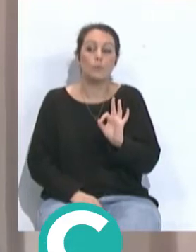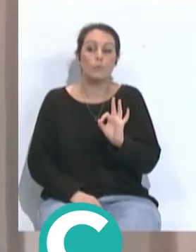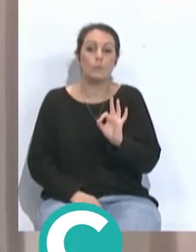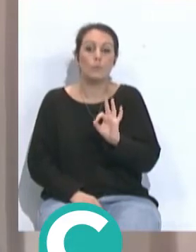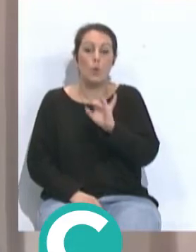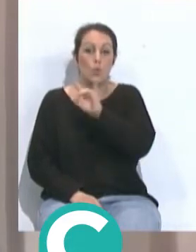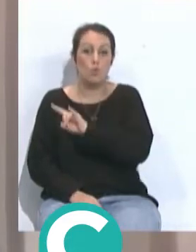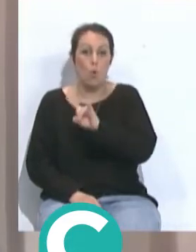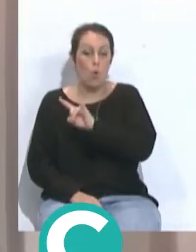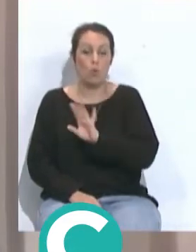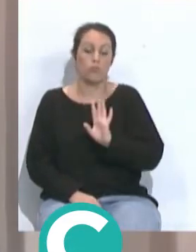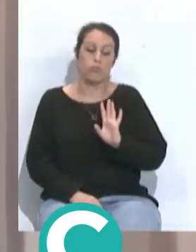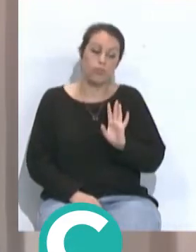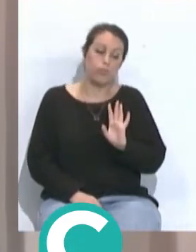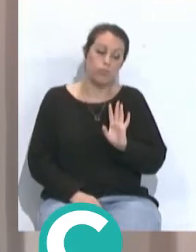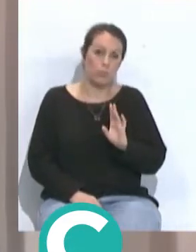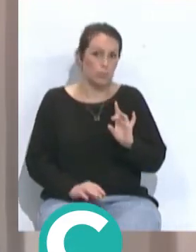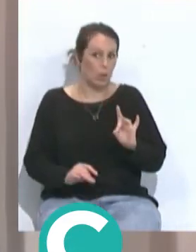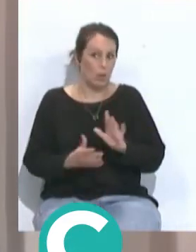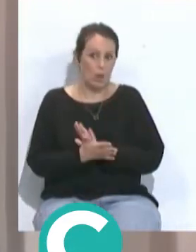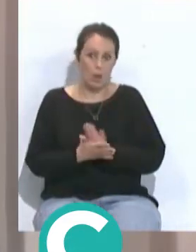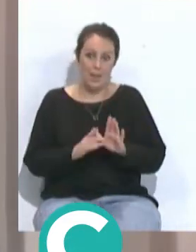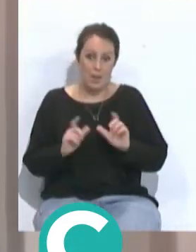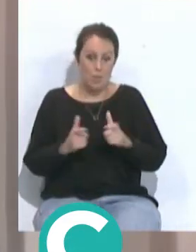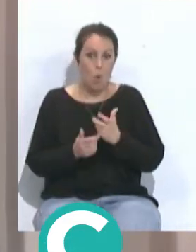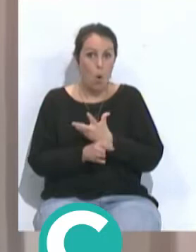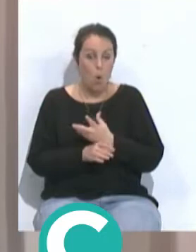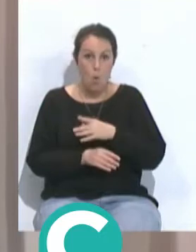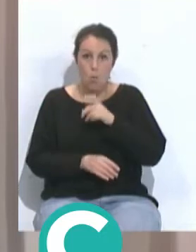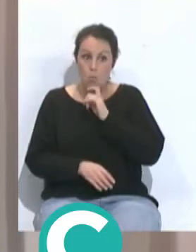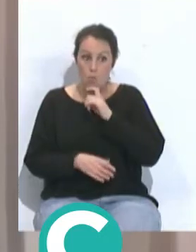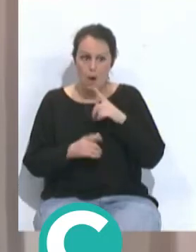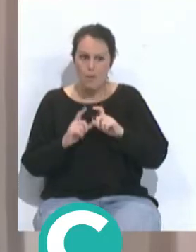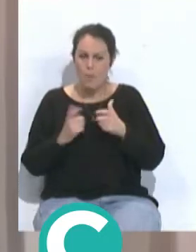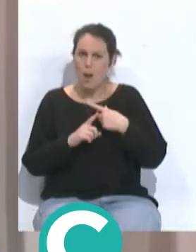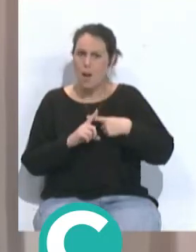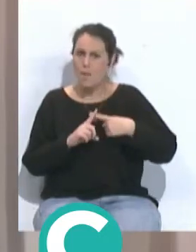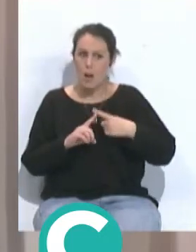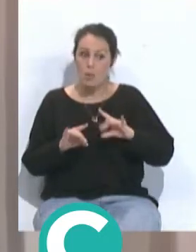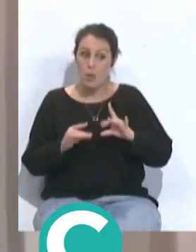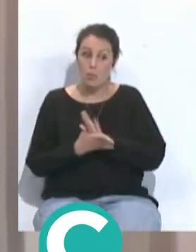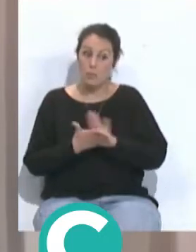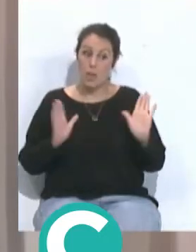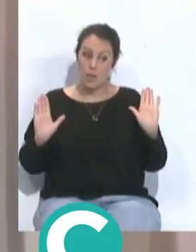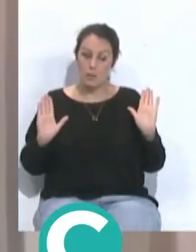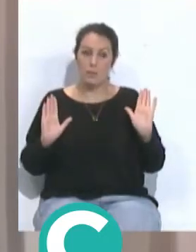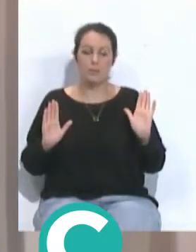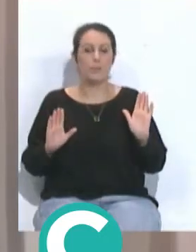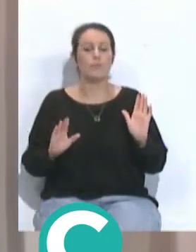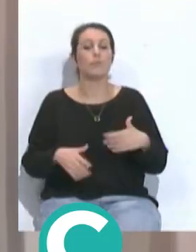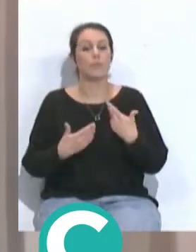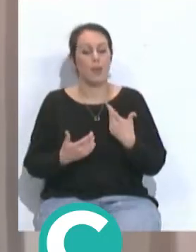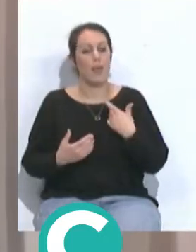y Choco un puesto es que es intocable como está jugando el equipo el nivel que está teniendo el equipo con también lo toques mejor indudablemente